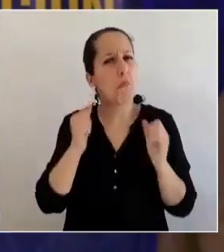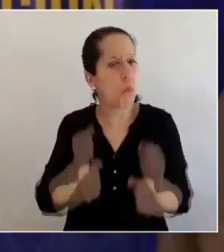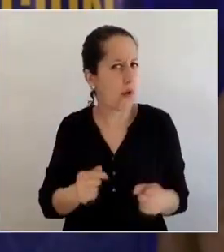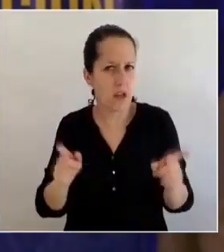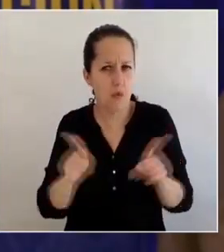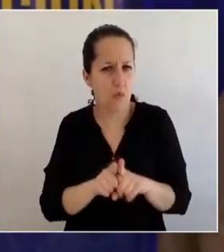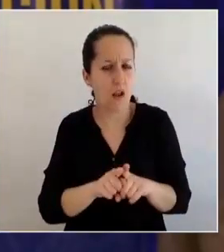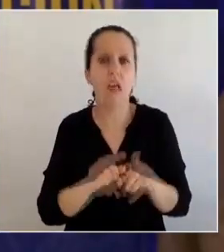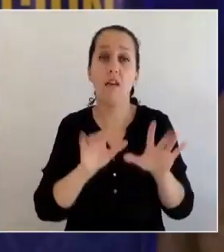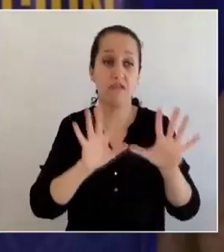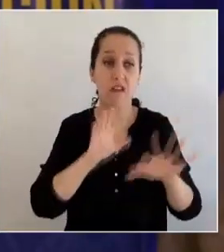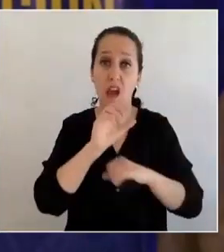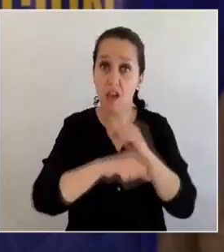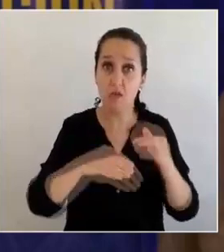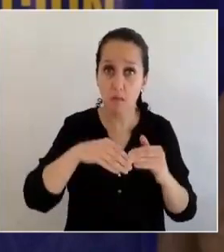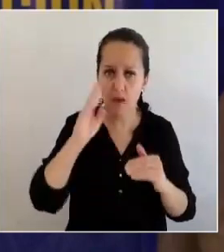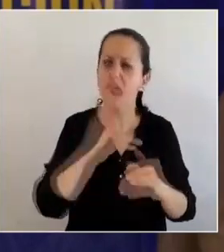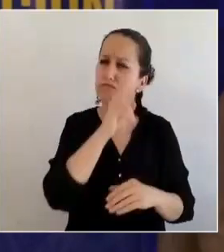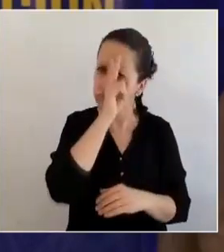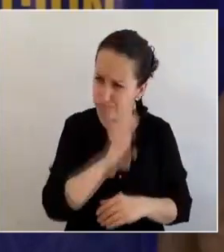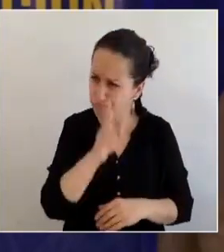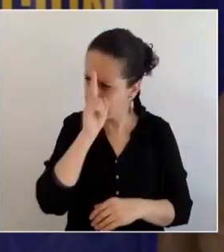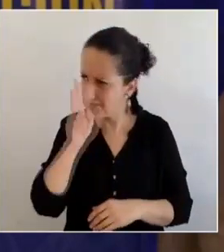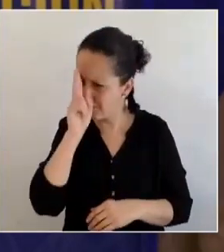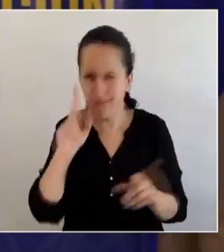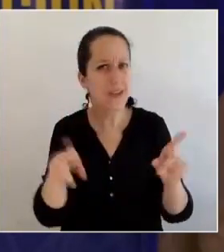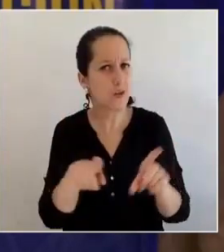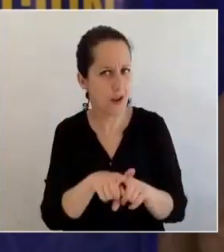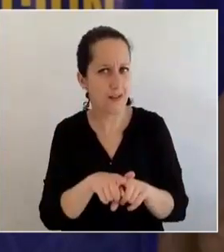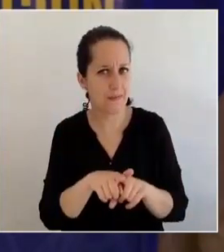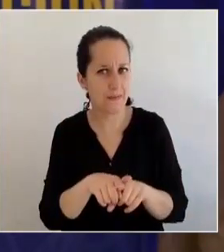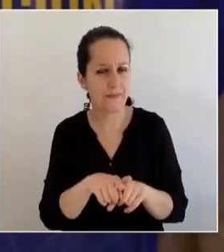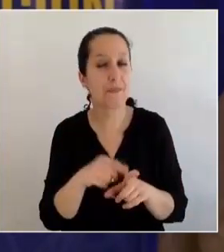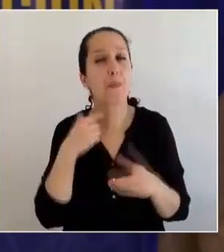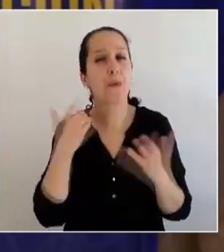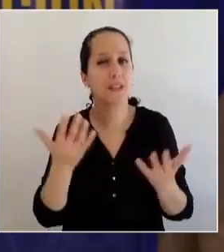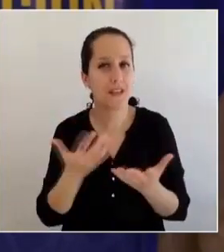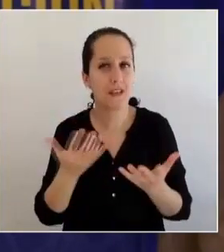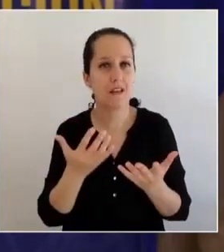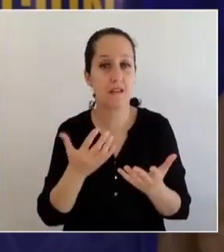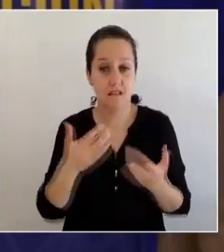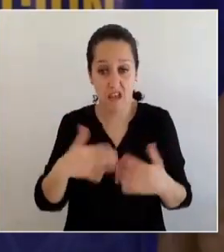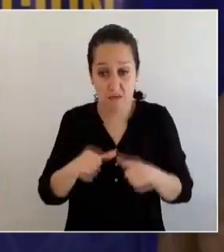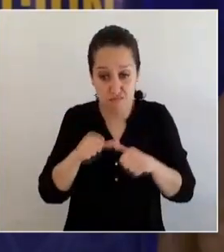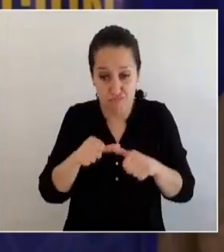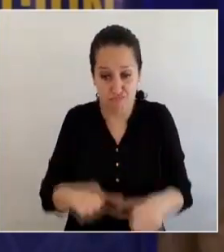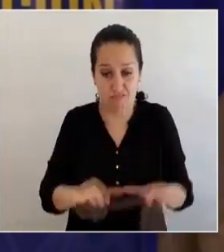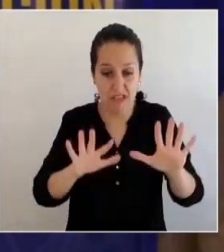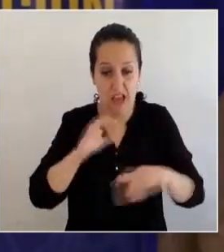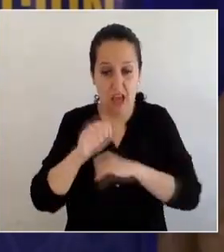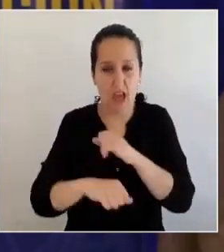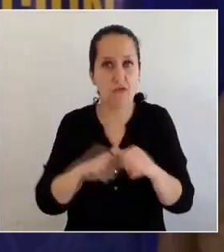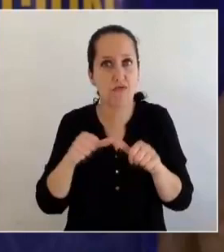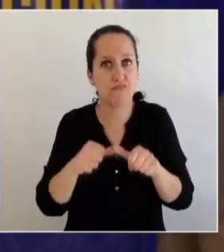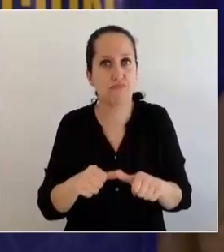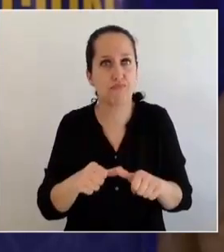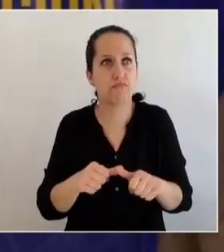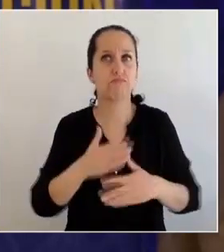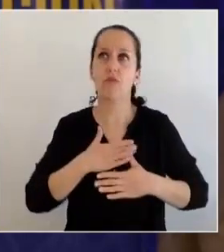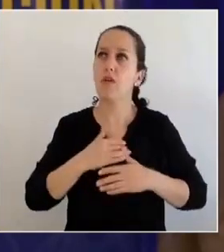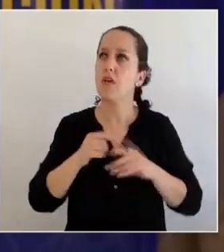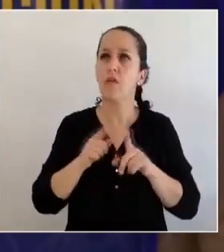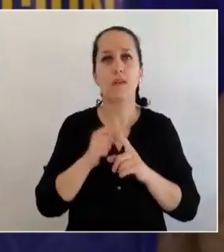modalidad de reconocer a quienes cumplían de 10 años hacia arriba, porque creemos que ya cumplir 10 años en una institución,